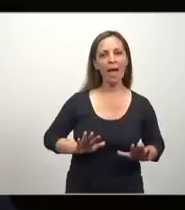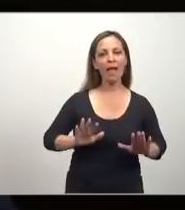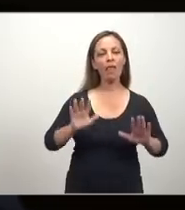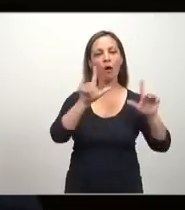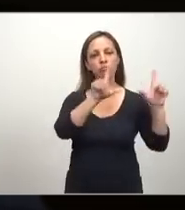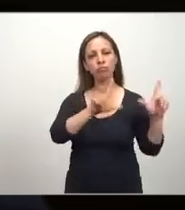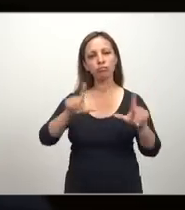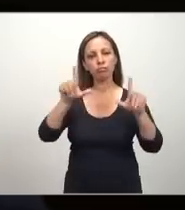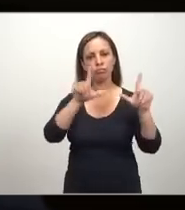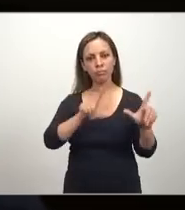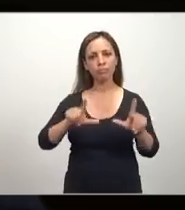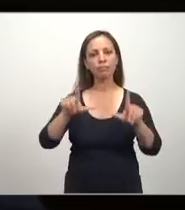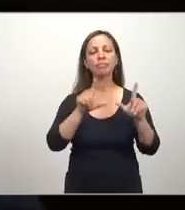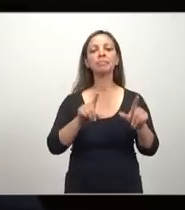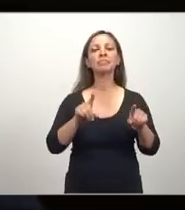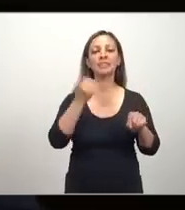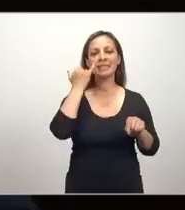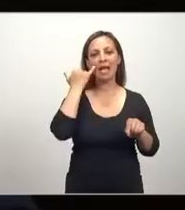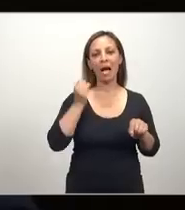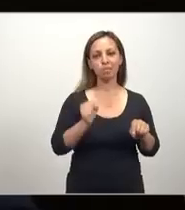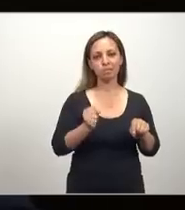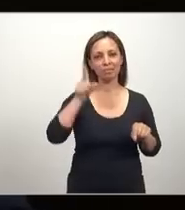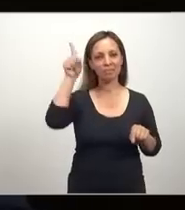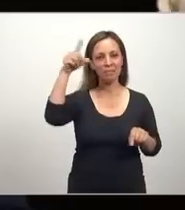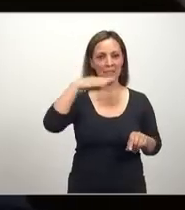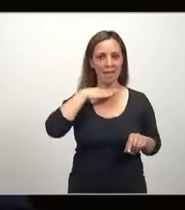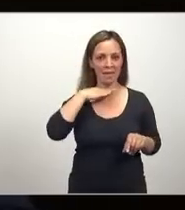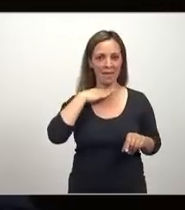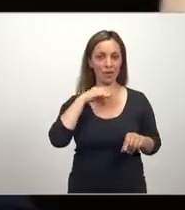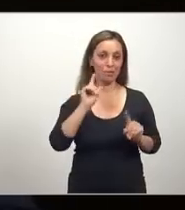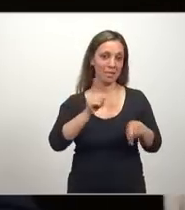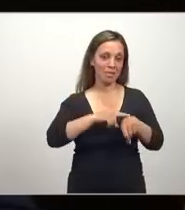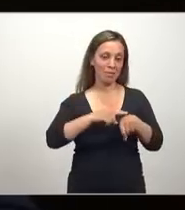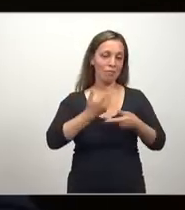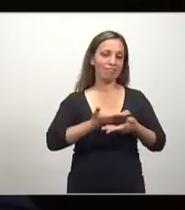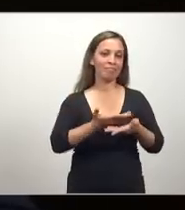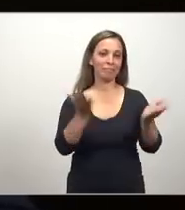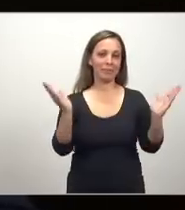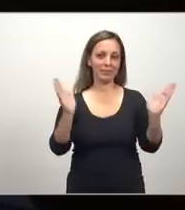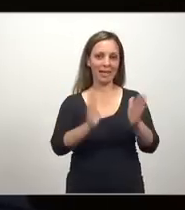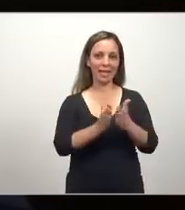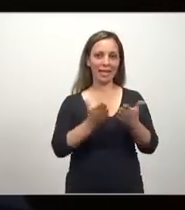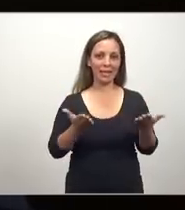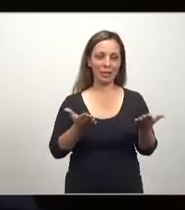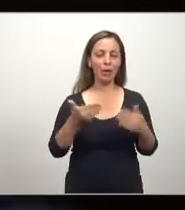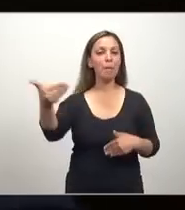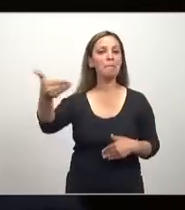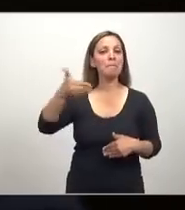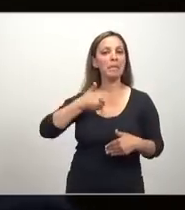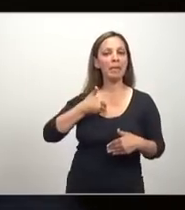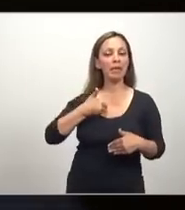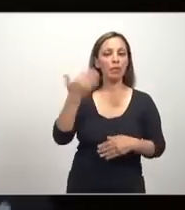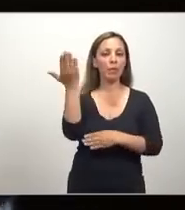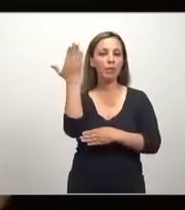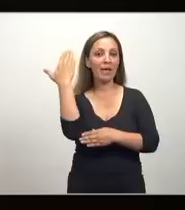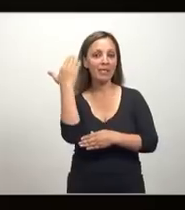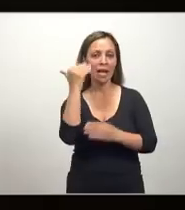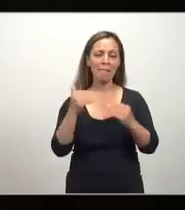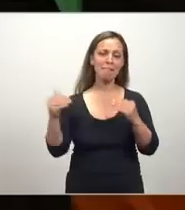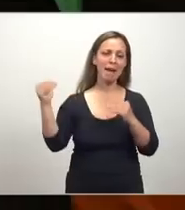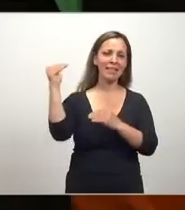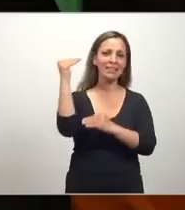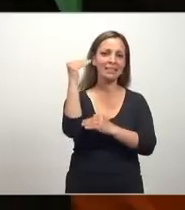presentación que también la hice en México, donde hemos presentado este libro. Me pidieron una charla magistral y en una universidad.